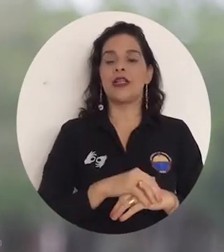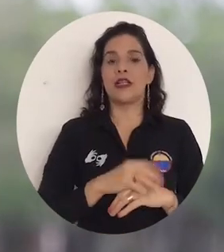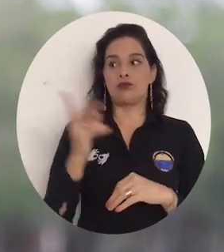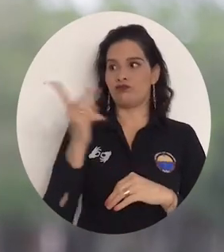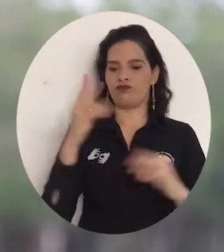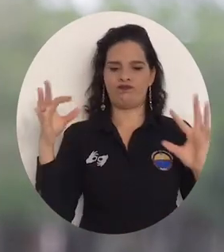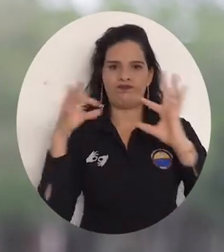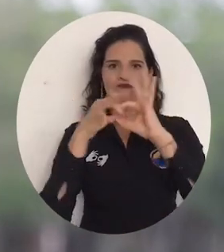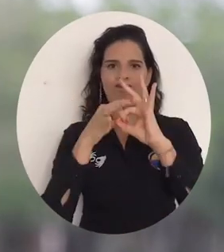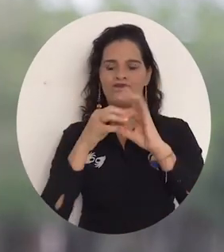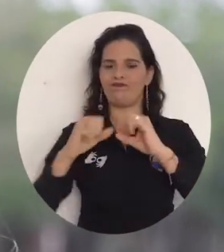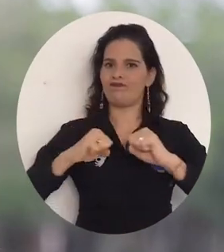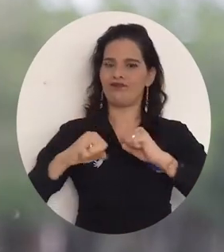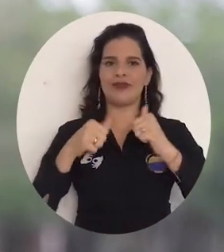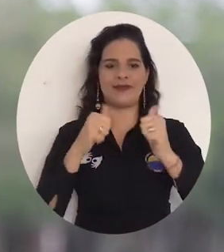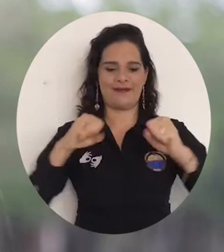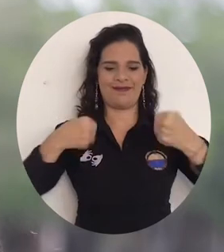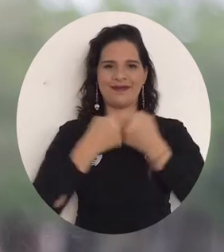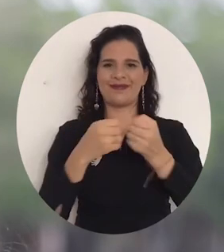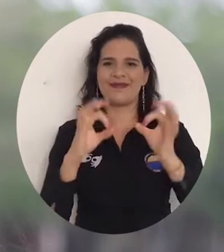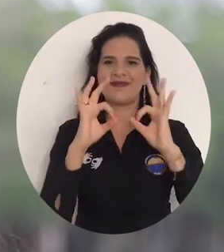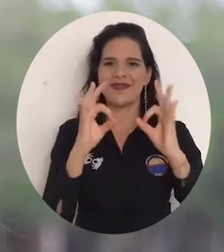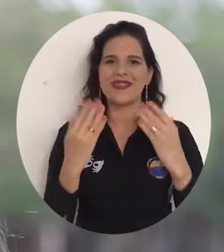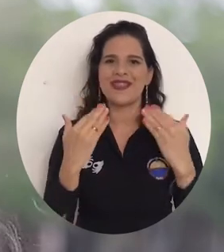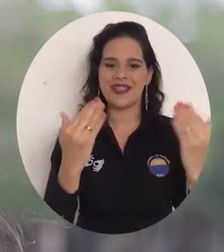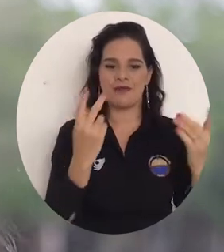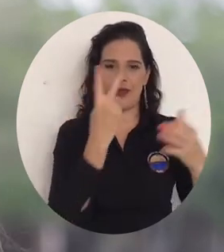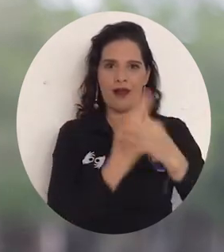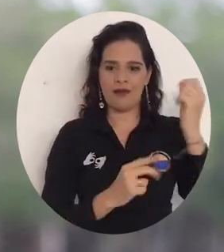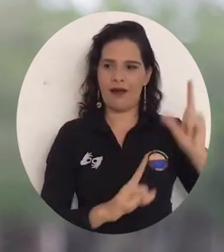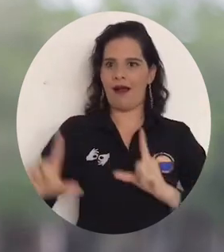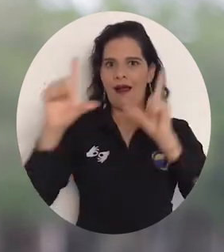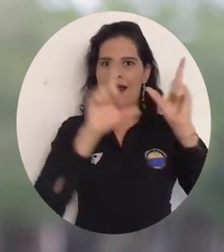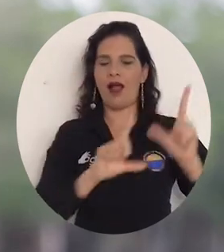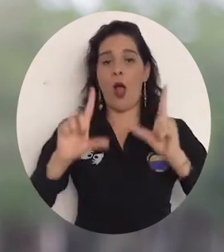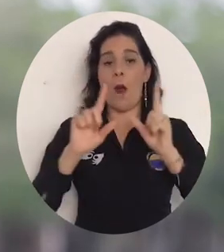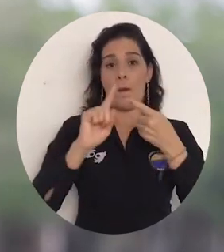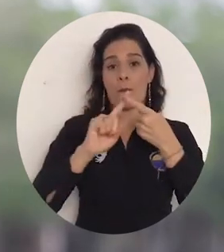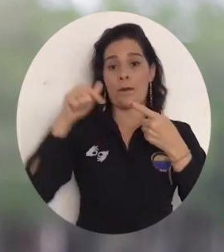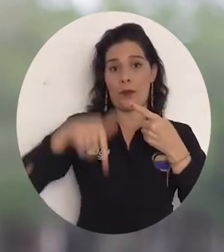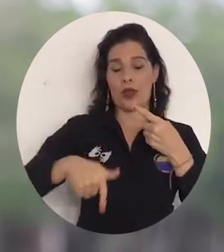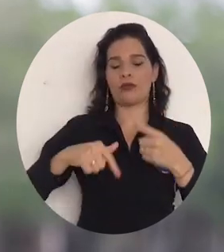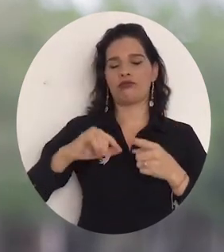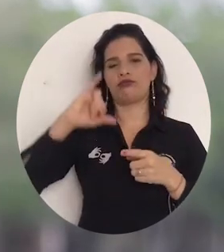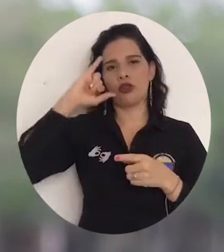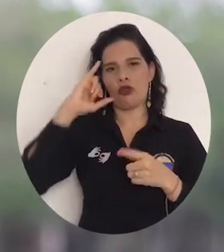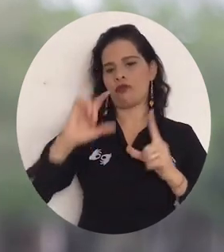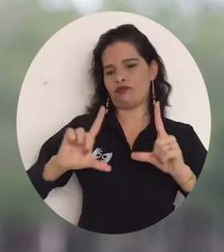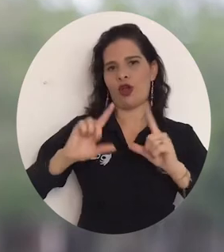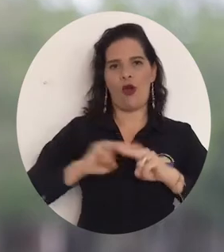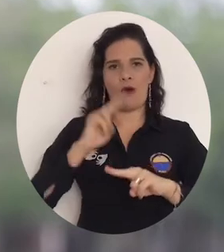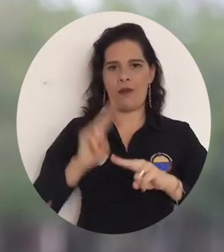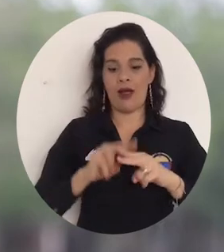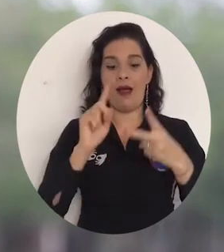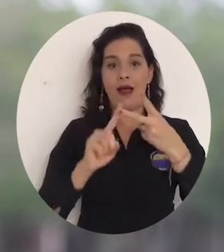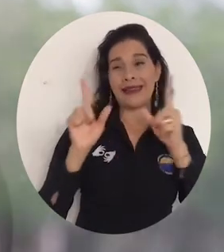generó estas alianzas para los convenios de doble titulación, primero para el pregrado y ahora para la maestría de psicología